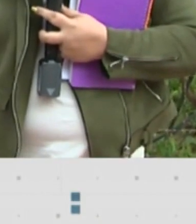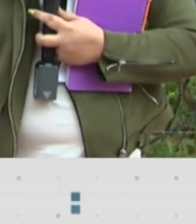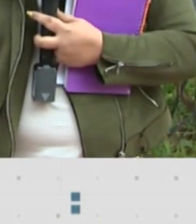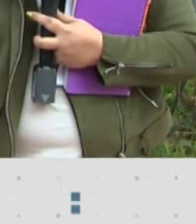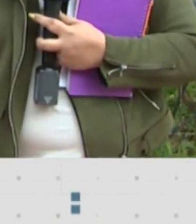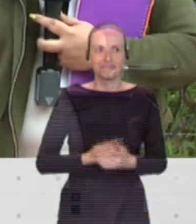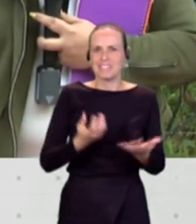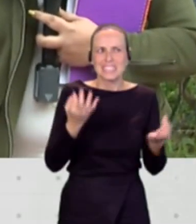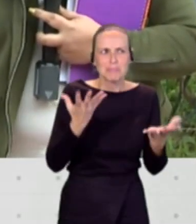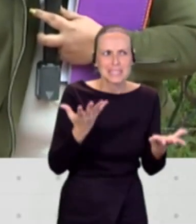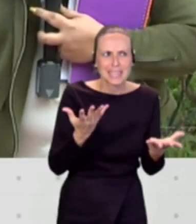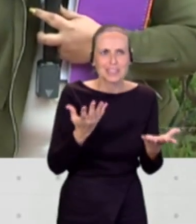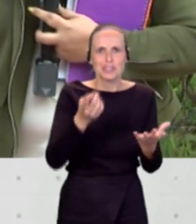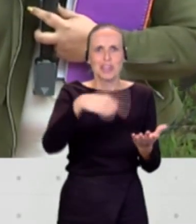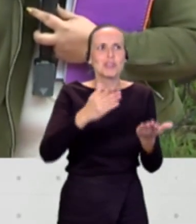propuesto estos estudiantes?